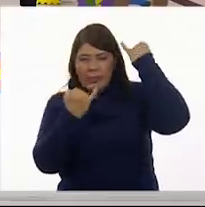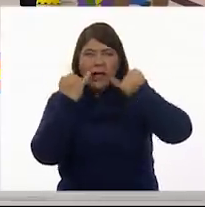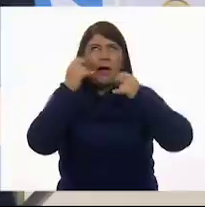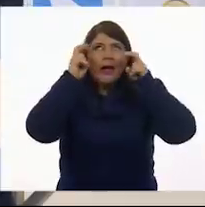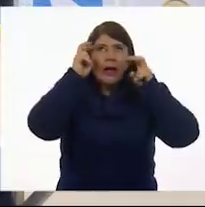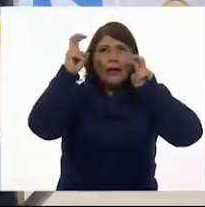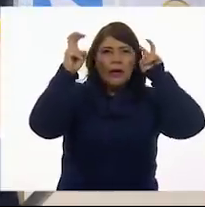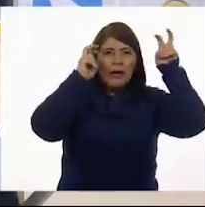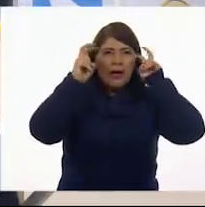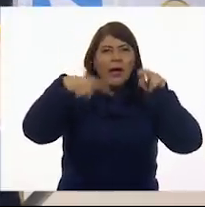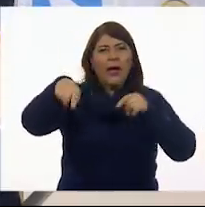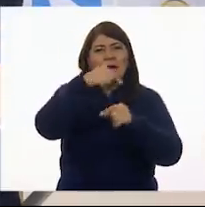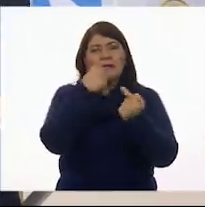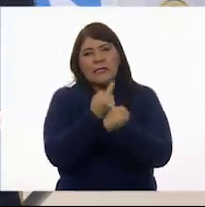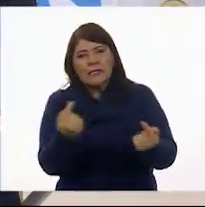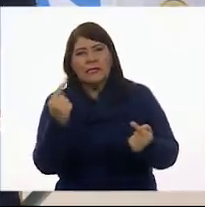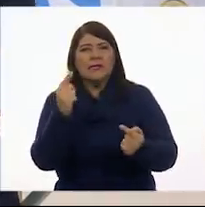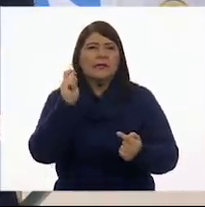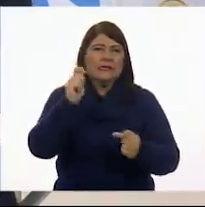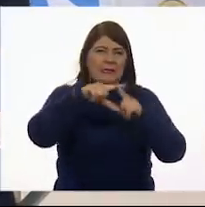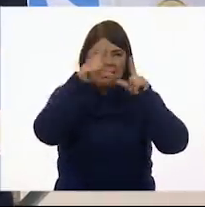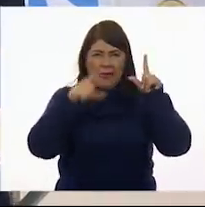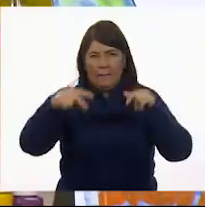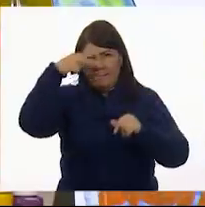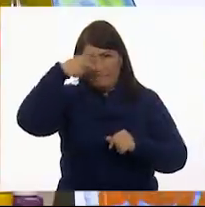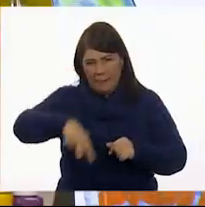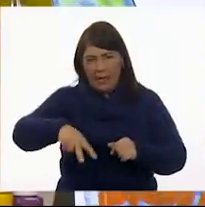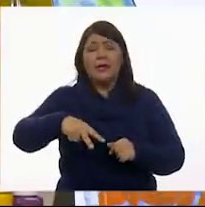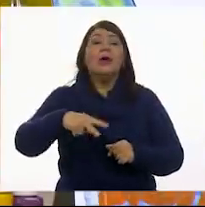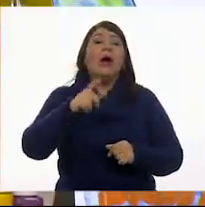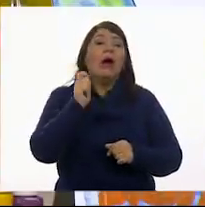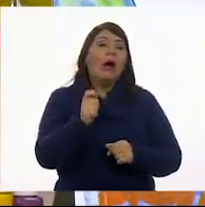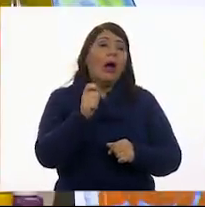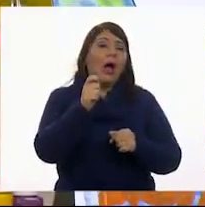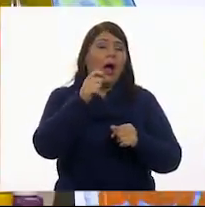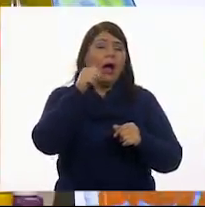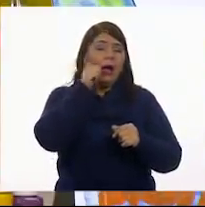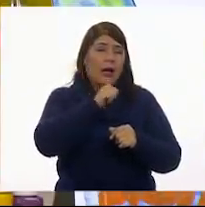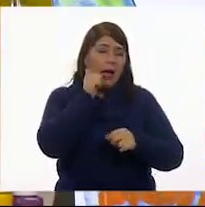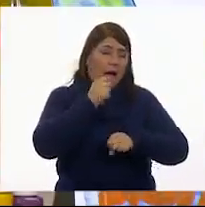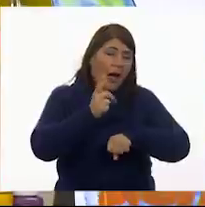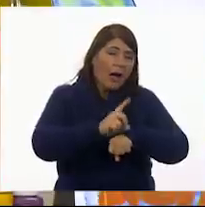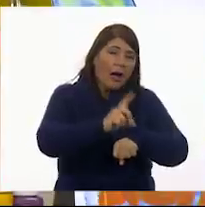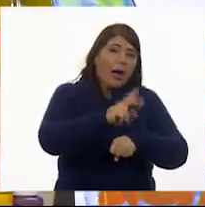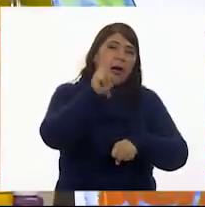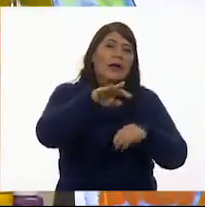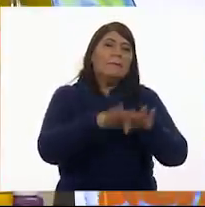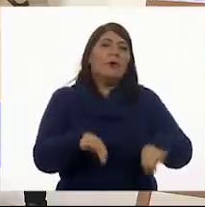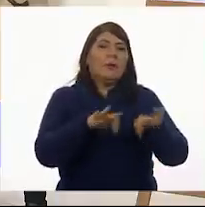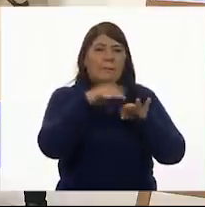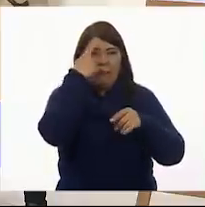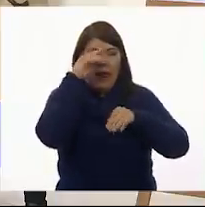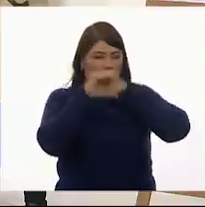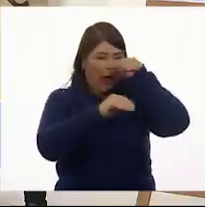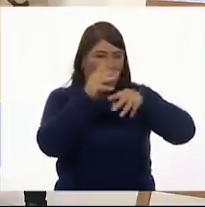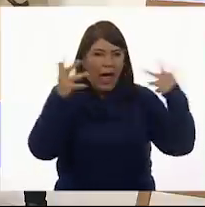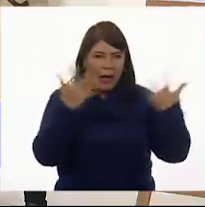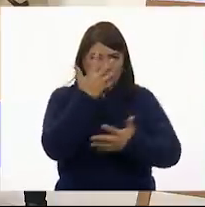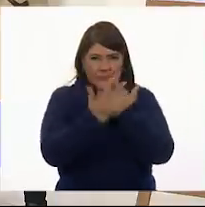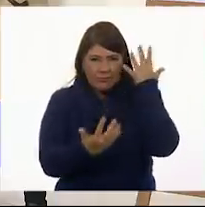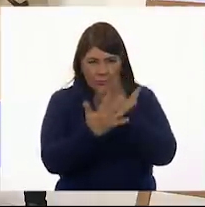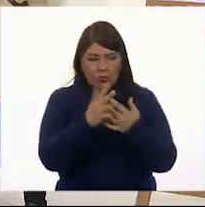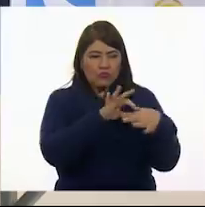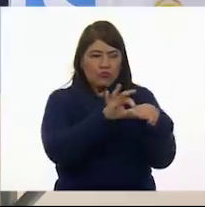sueños de los niños y niñas de México. Cada día fue fundamental para realizarla. El trabajo